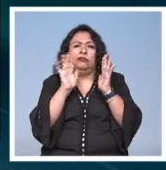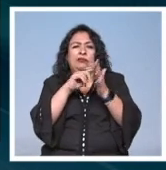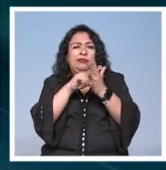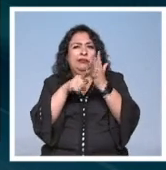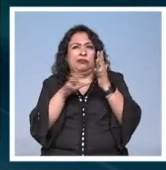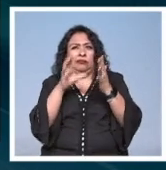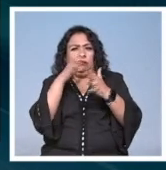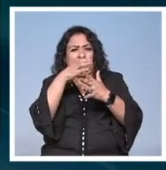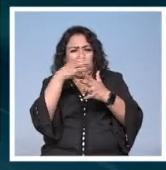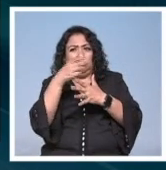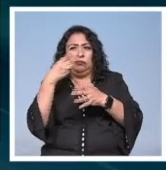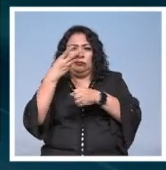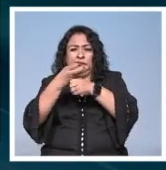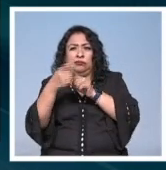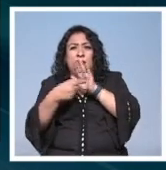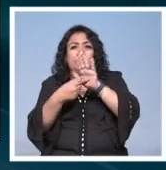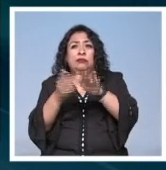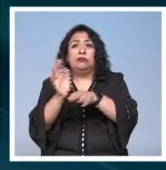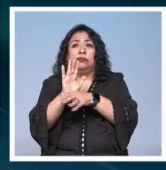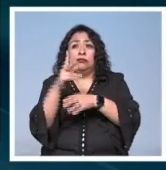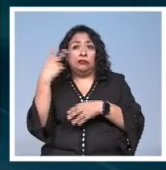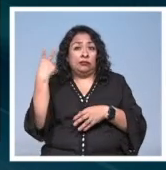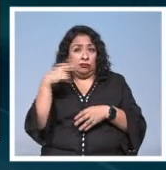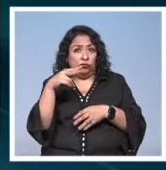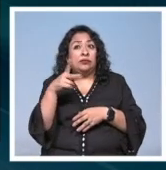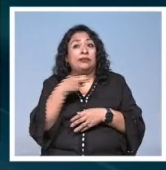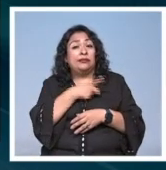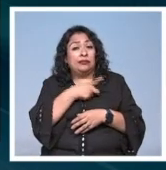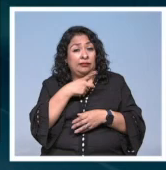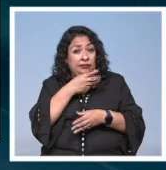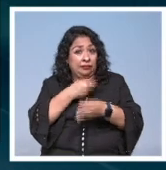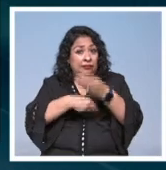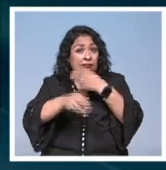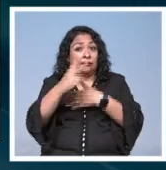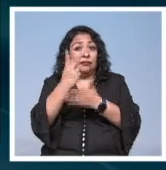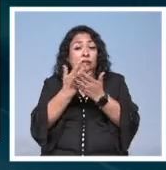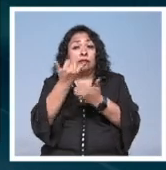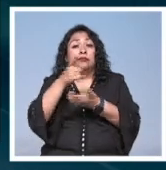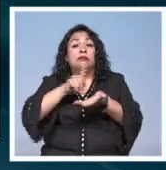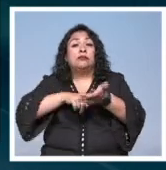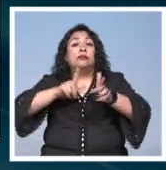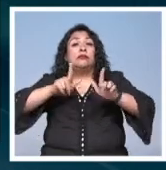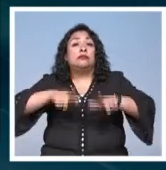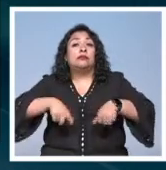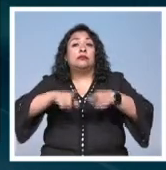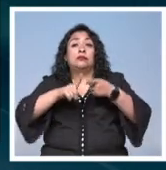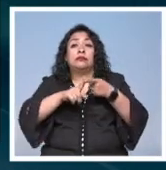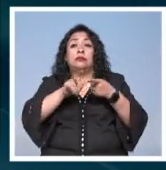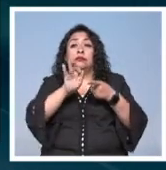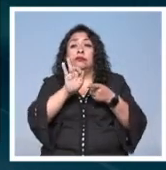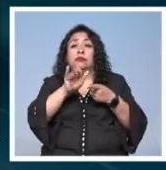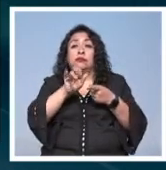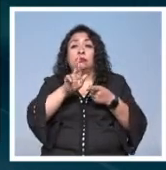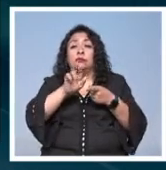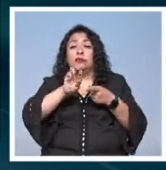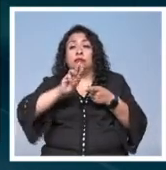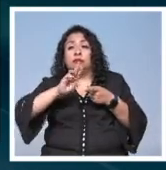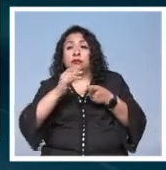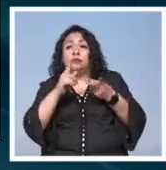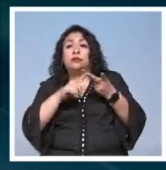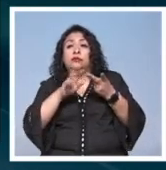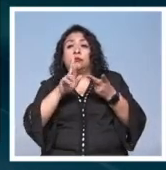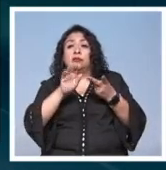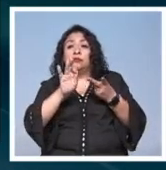cinco categorías de la tercera muestra de la Cineteca Veracruz deben enviar sus proyectos a través de las plataformas Film Freeway y Fest Home. Quienes